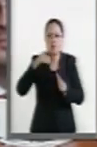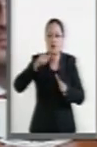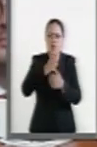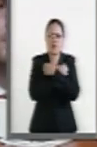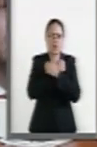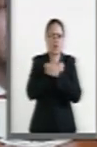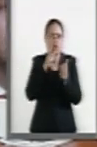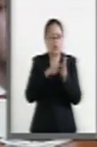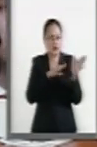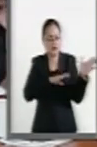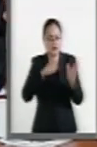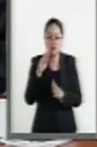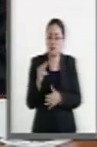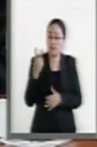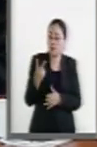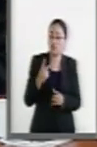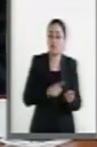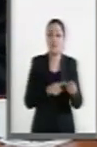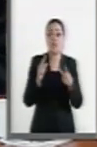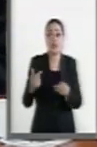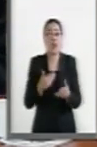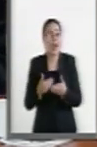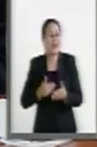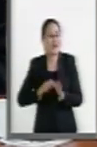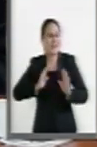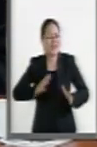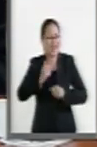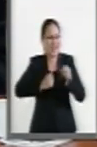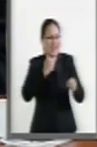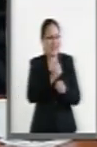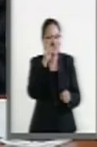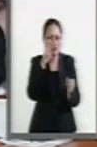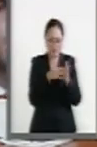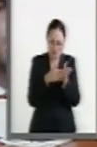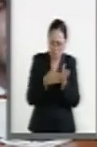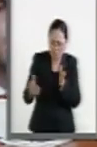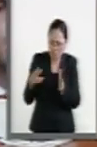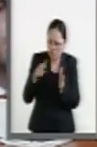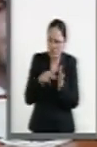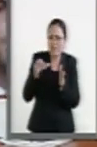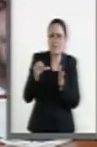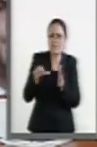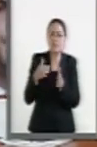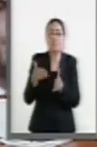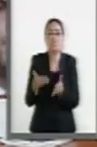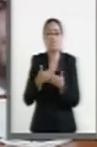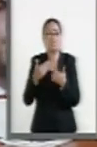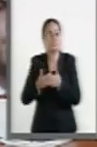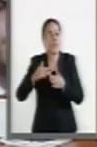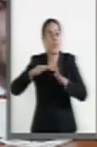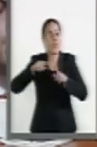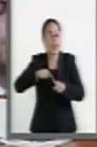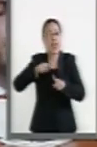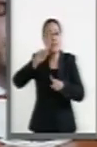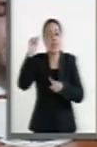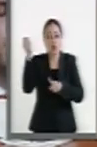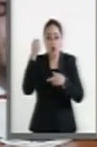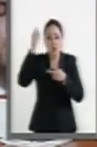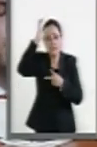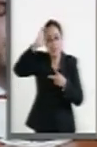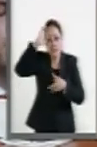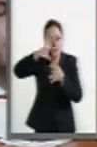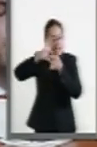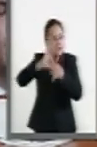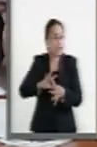1992. Hoy estamos en el siglo XXI. Hoy estamos en una etapa tecnológica y científica